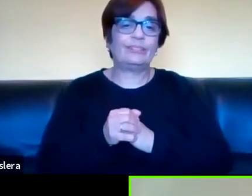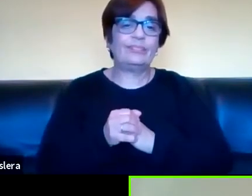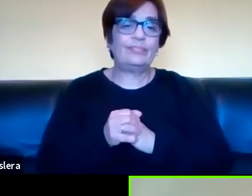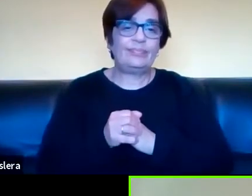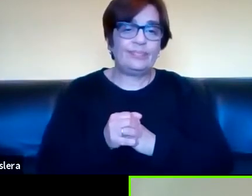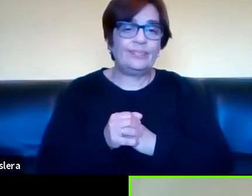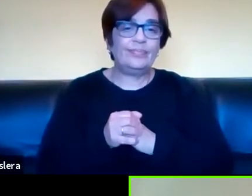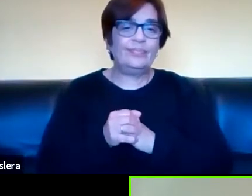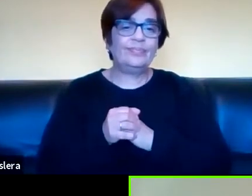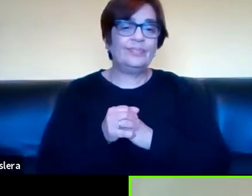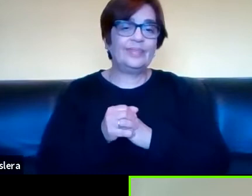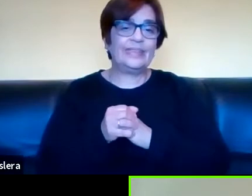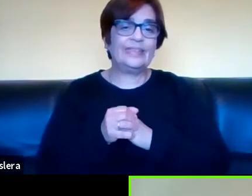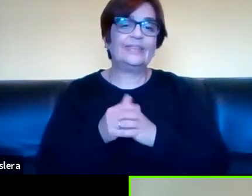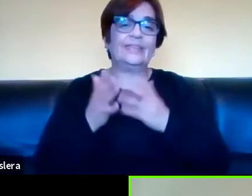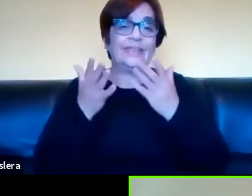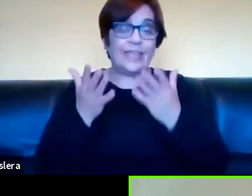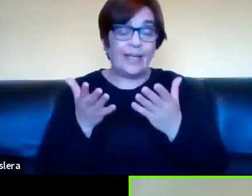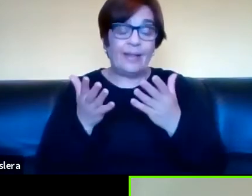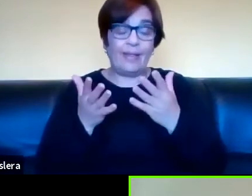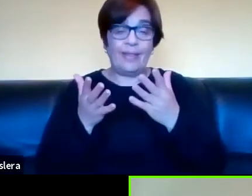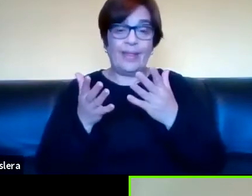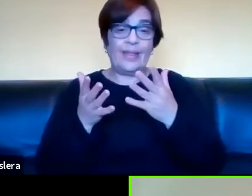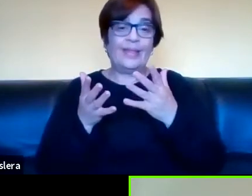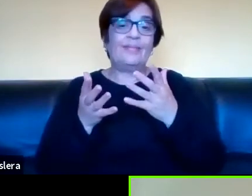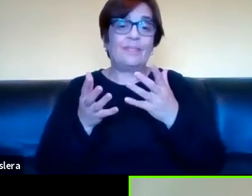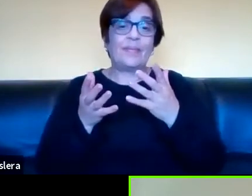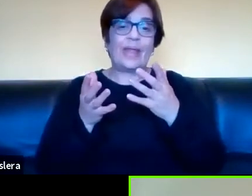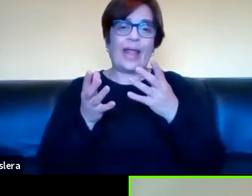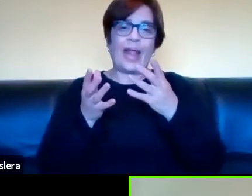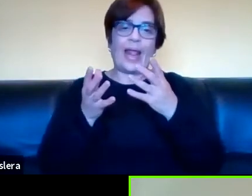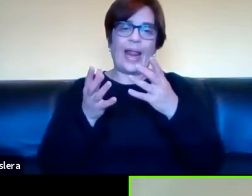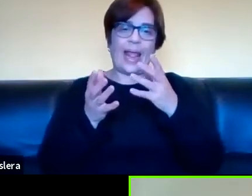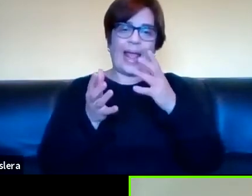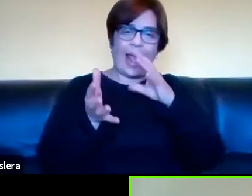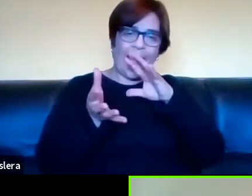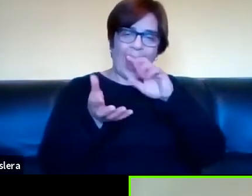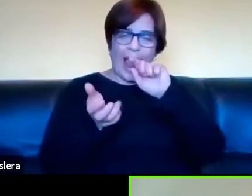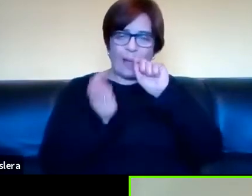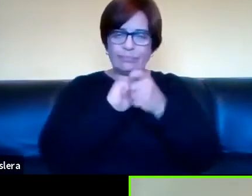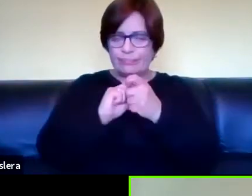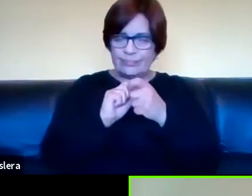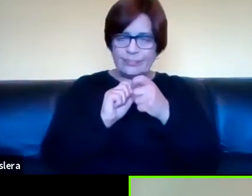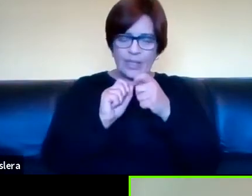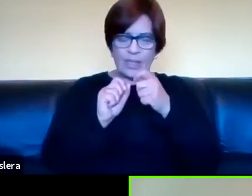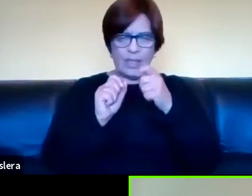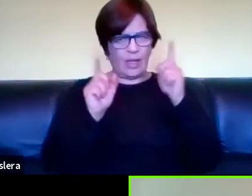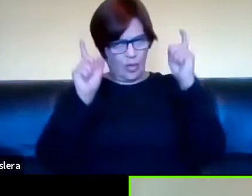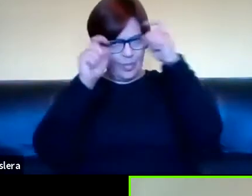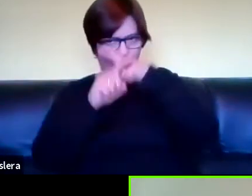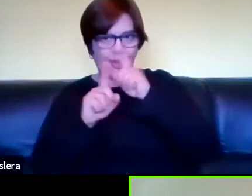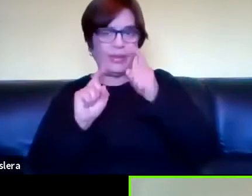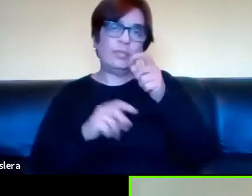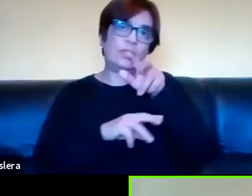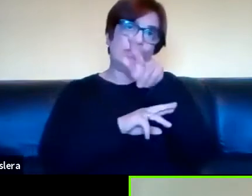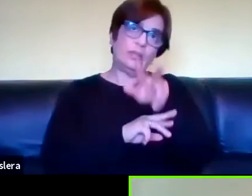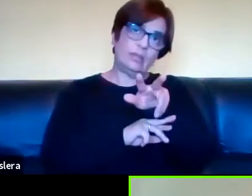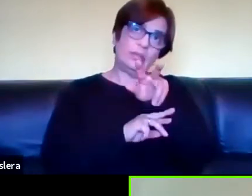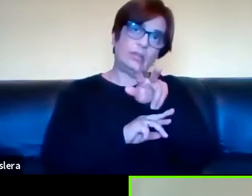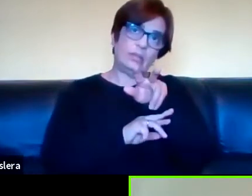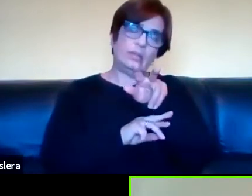lo que estaba diciendo es que para manipular es más difícil y para el lector también es más difícil porque